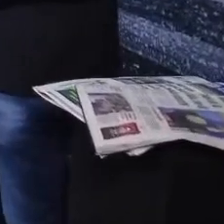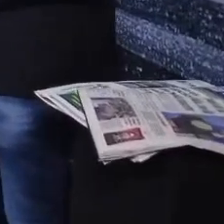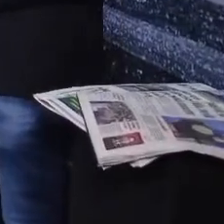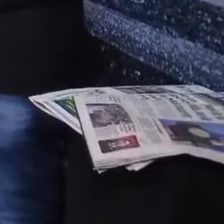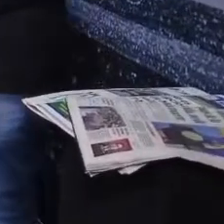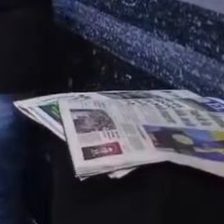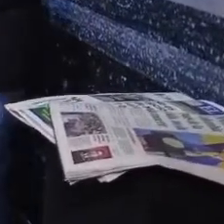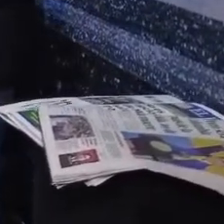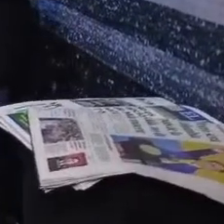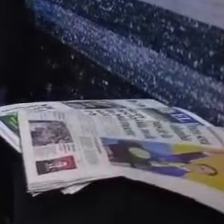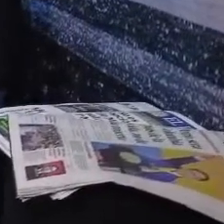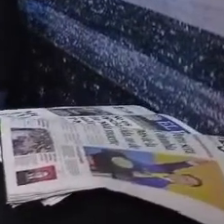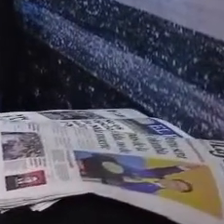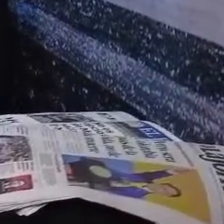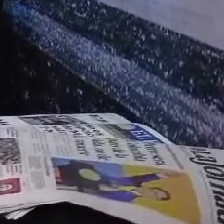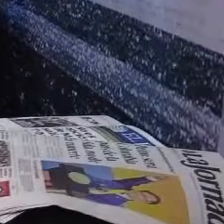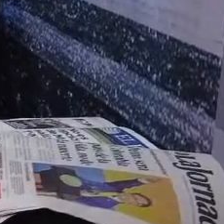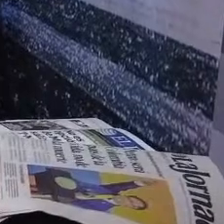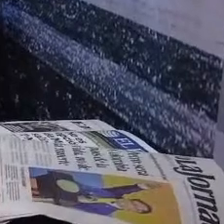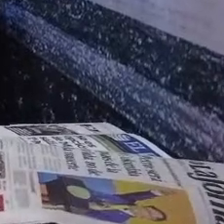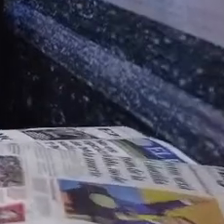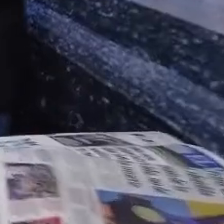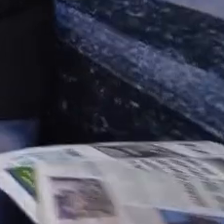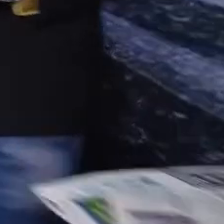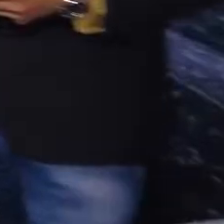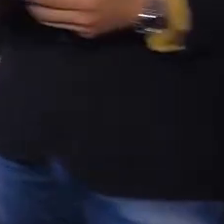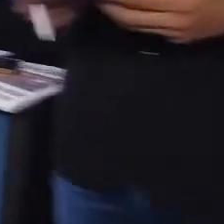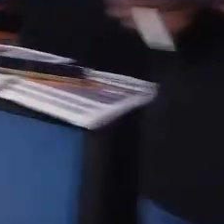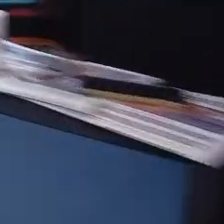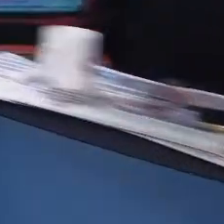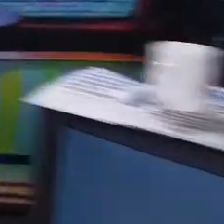Martínez. Los esperamos a las 10 de la noche por Capital 21.